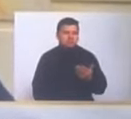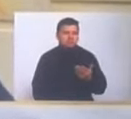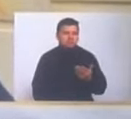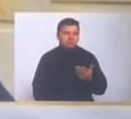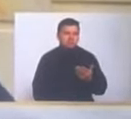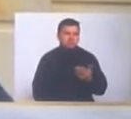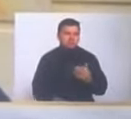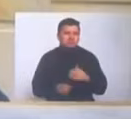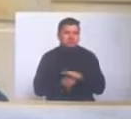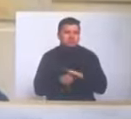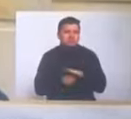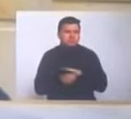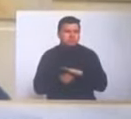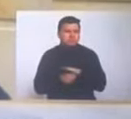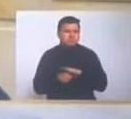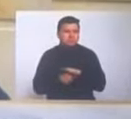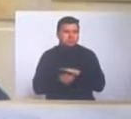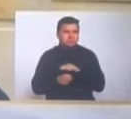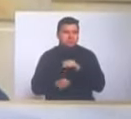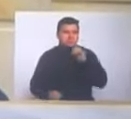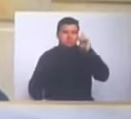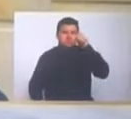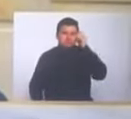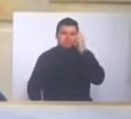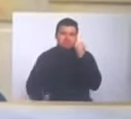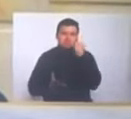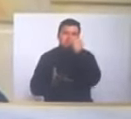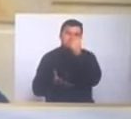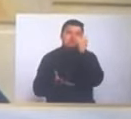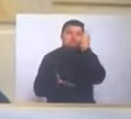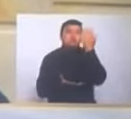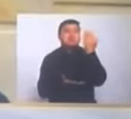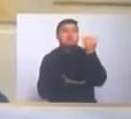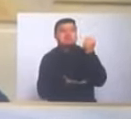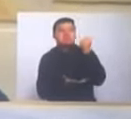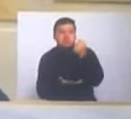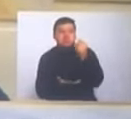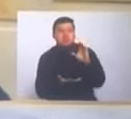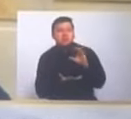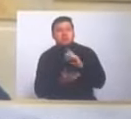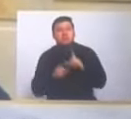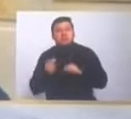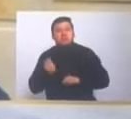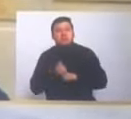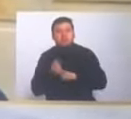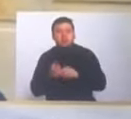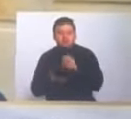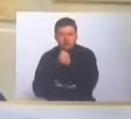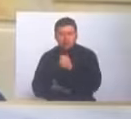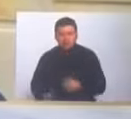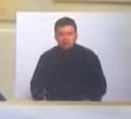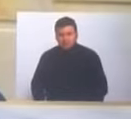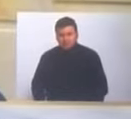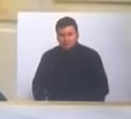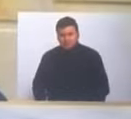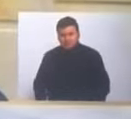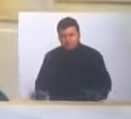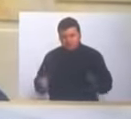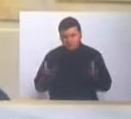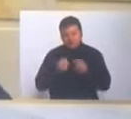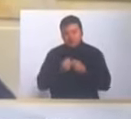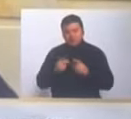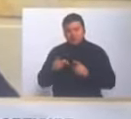de situaciones a que el gobierno le mande los subsidios a que las entidades